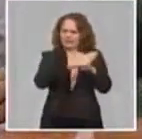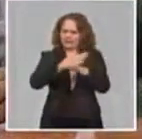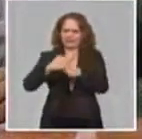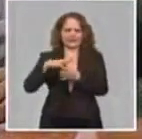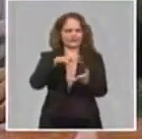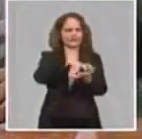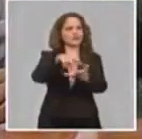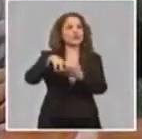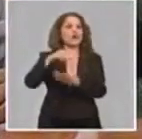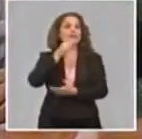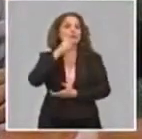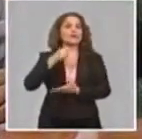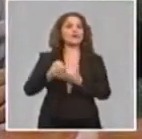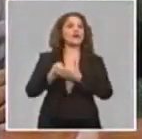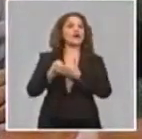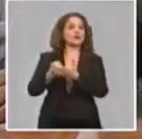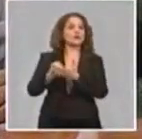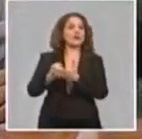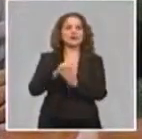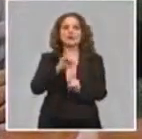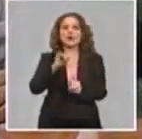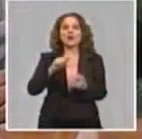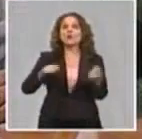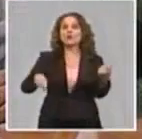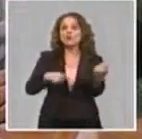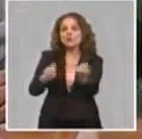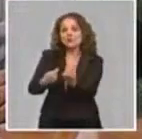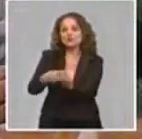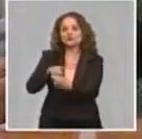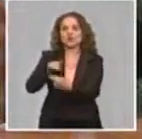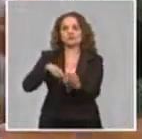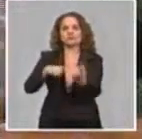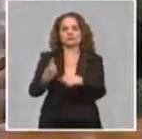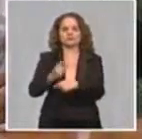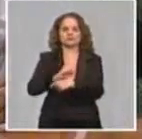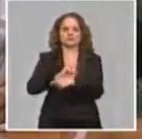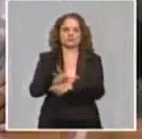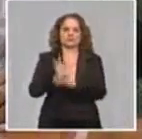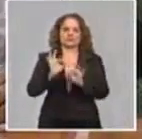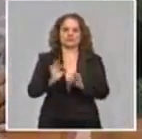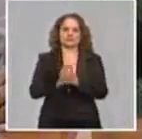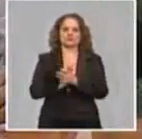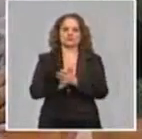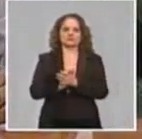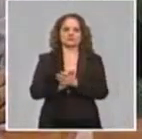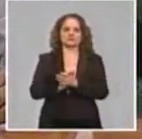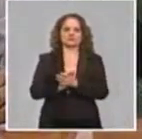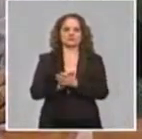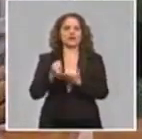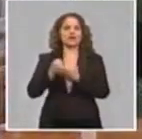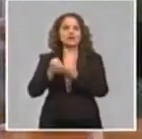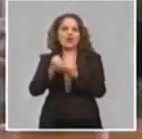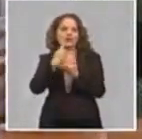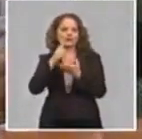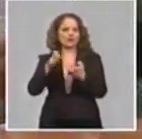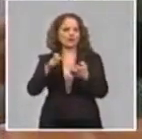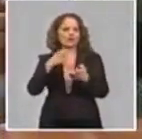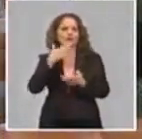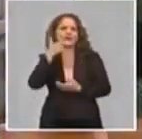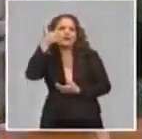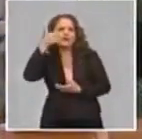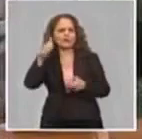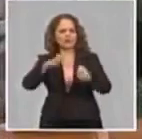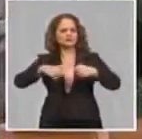asegurar una batalla efectiva contra la pandemia, creando condiciones en salas,